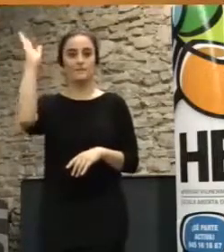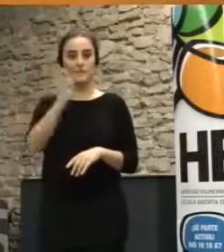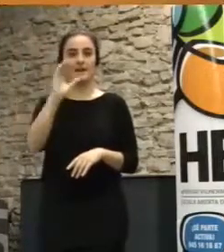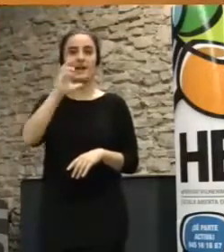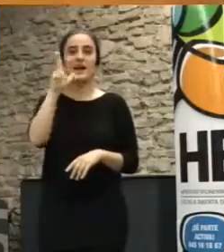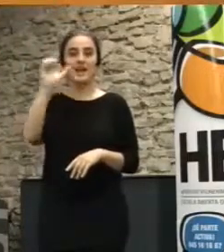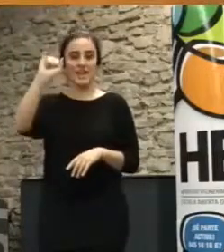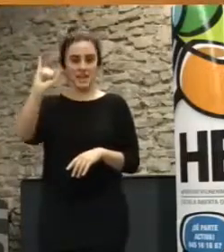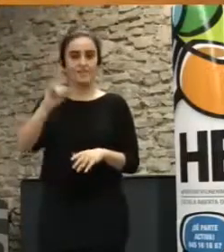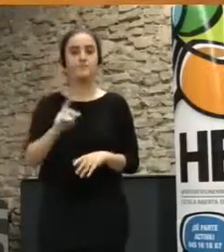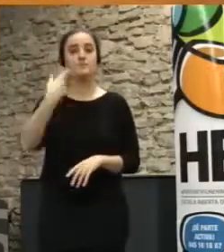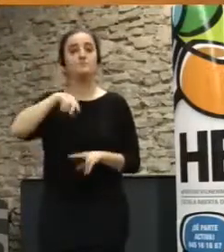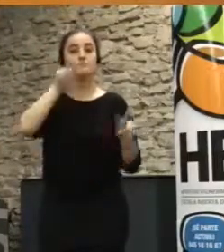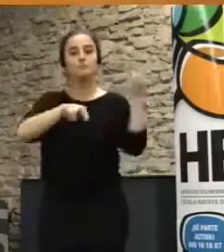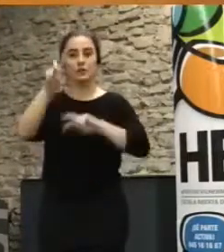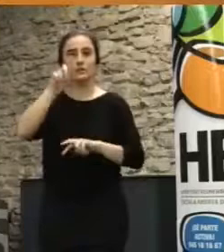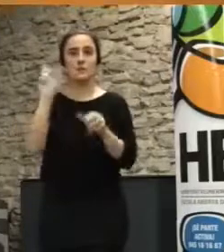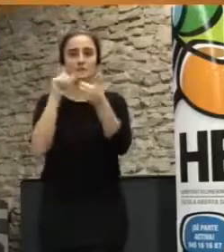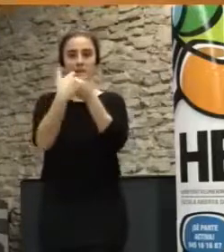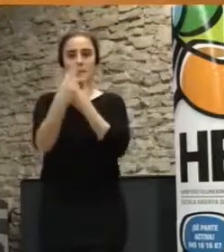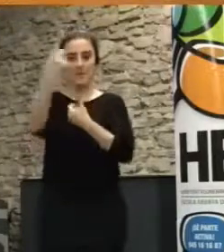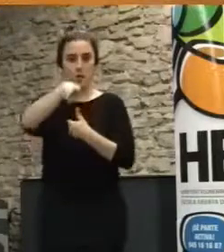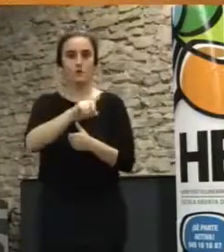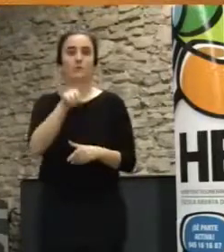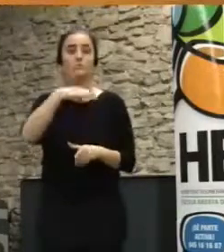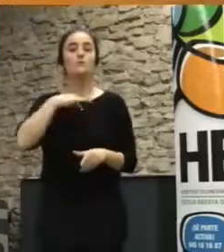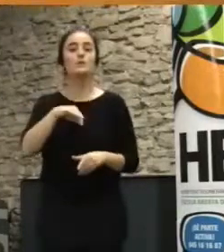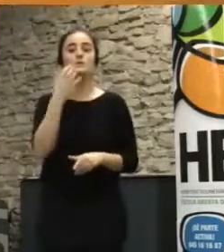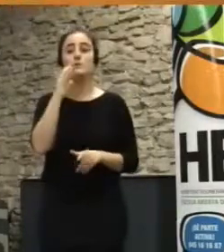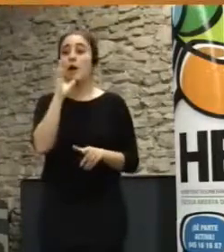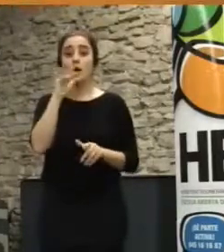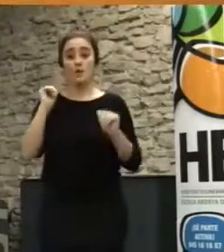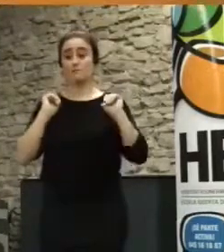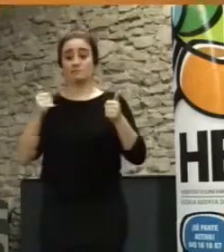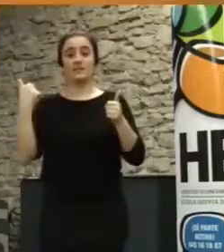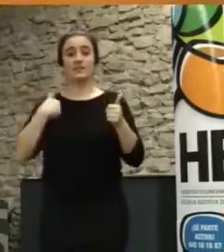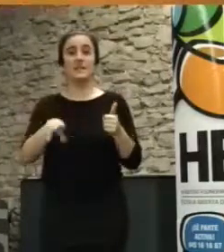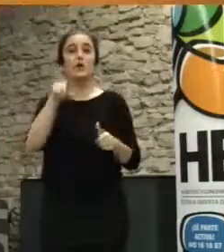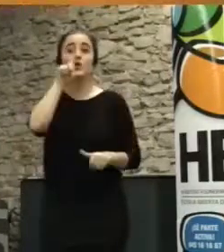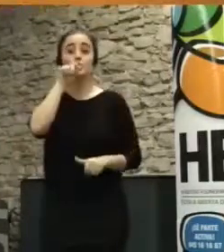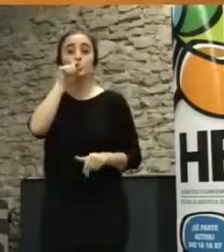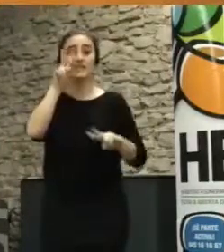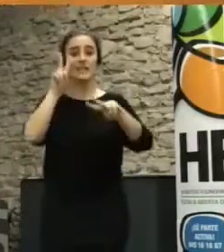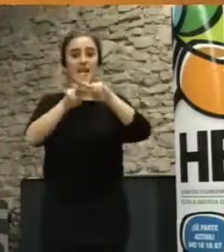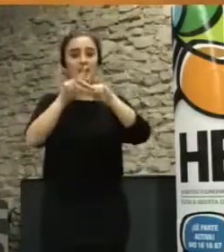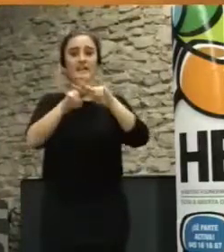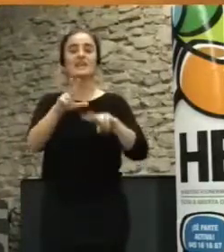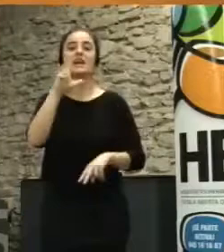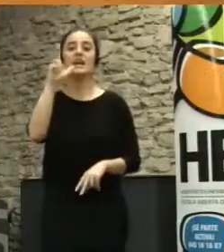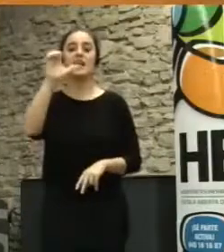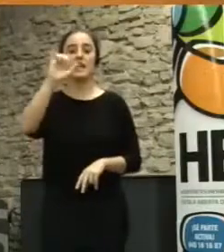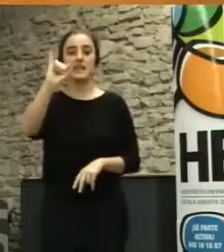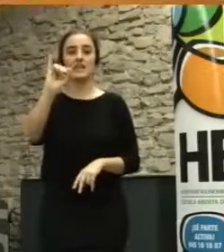Buscaremos, claro que sí, su participación. Pueden hacerlo desde ahora mismo tuiteando el hashtag EYESCOLA.